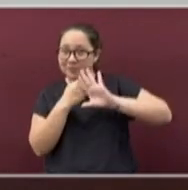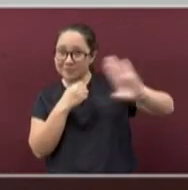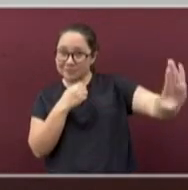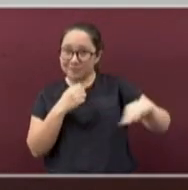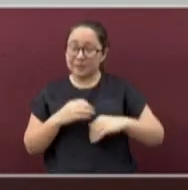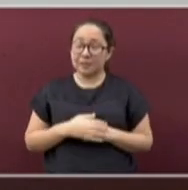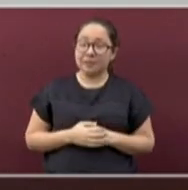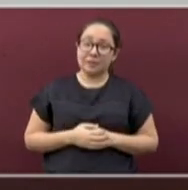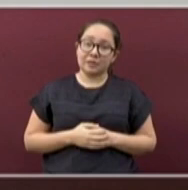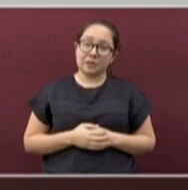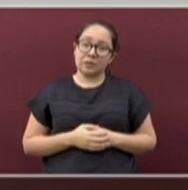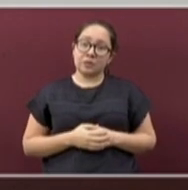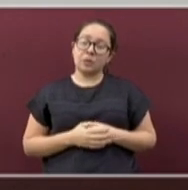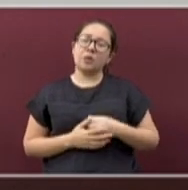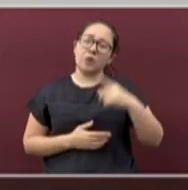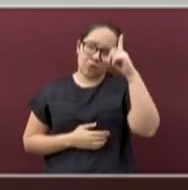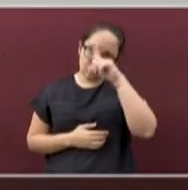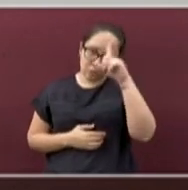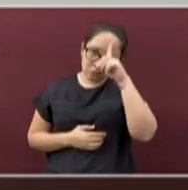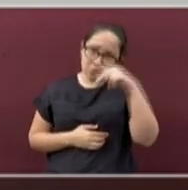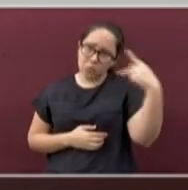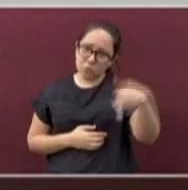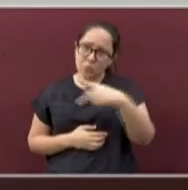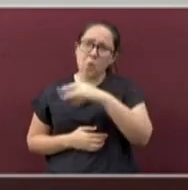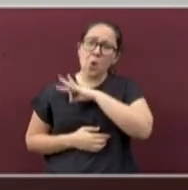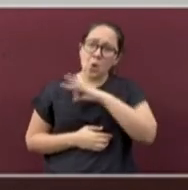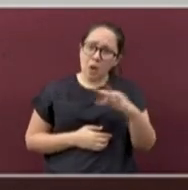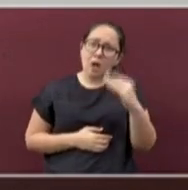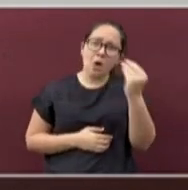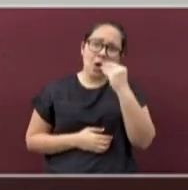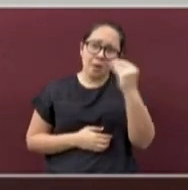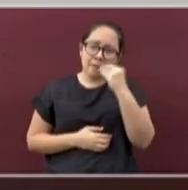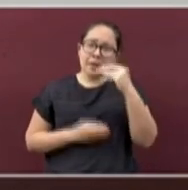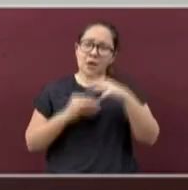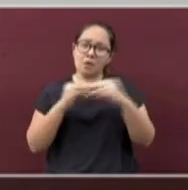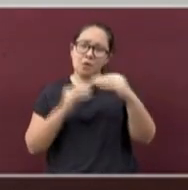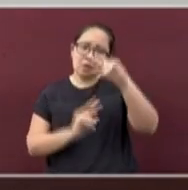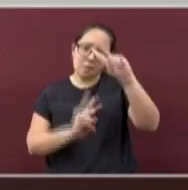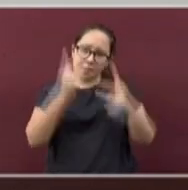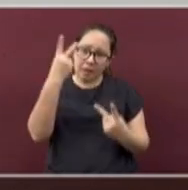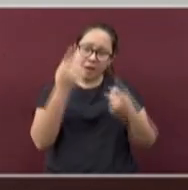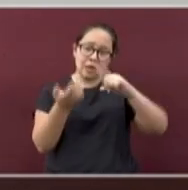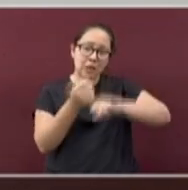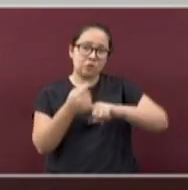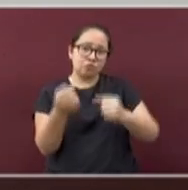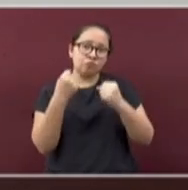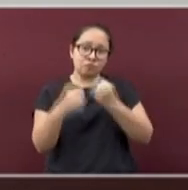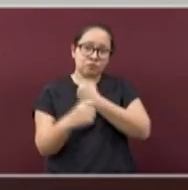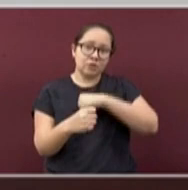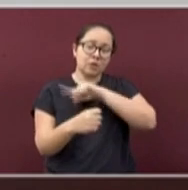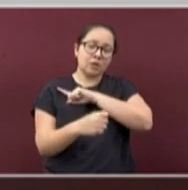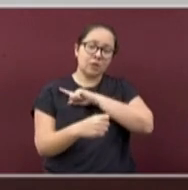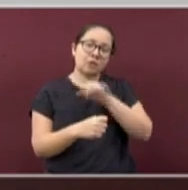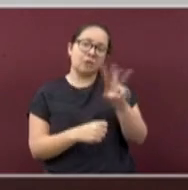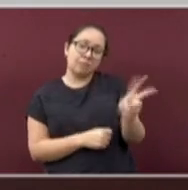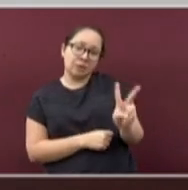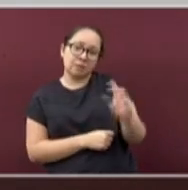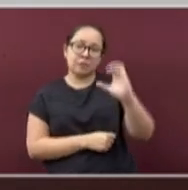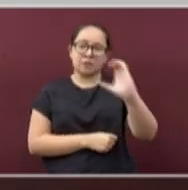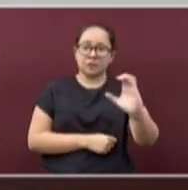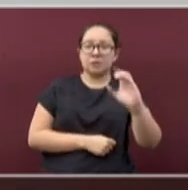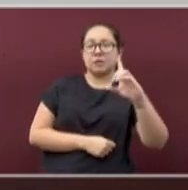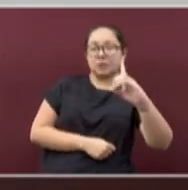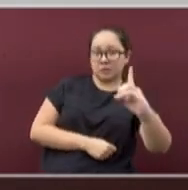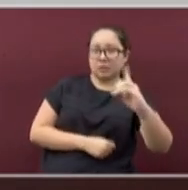aconsejamos consumir frutas y verduras con alto contenido de vitamina C y D, como naranja,